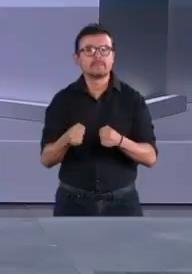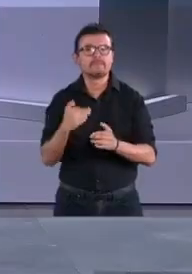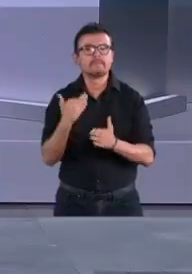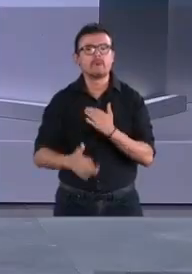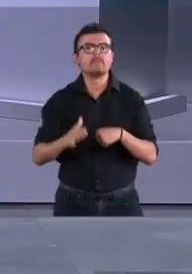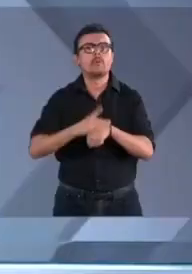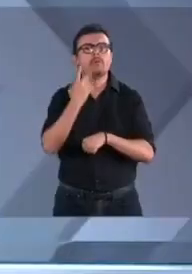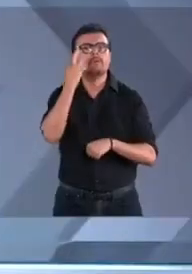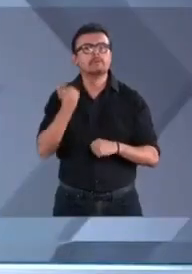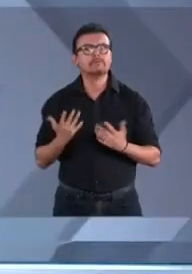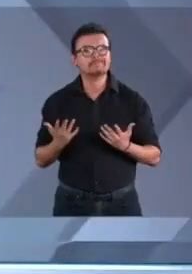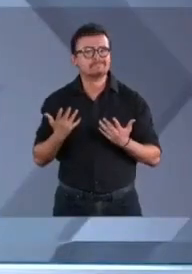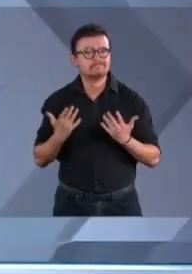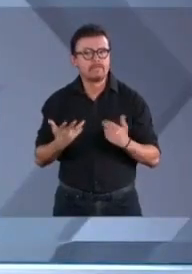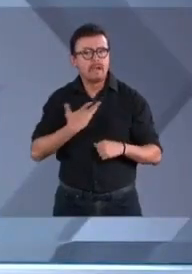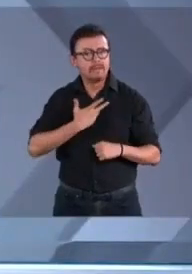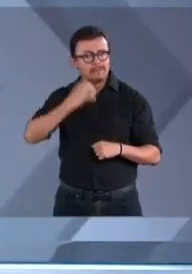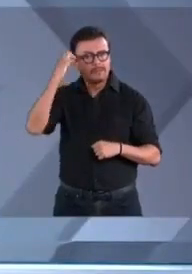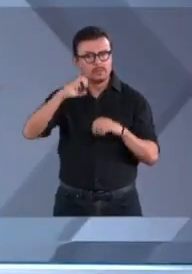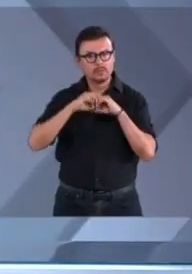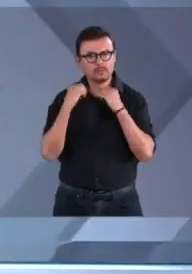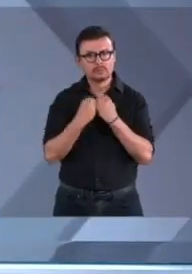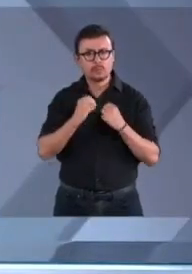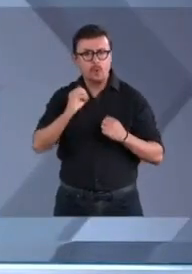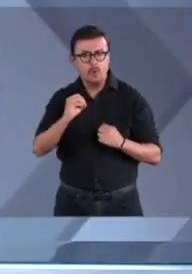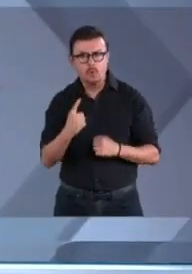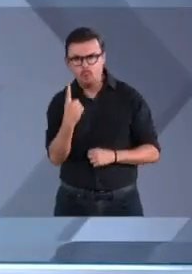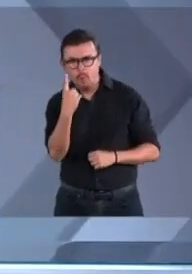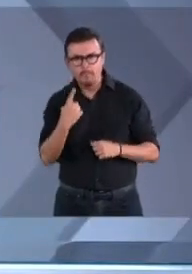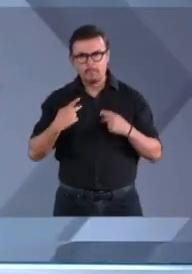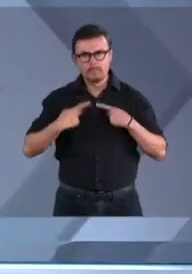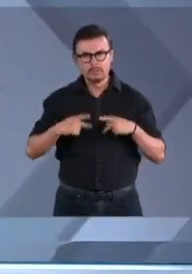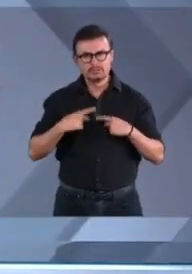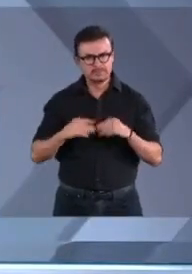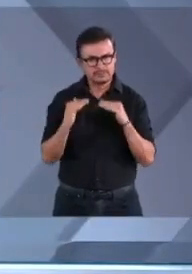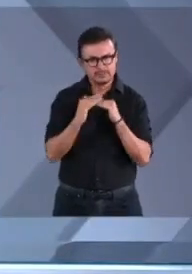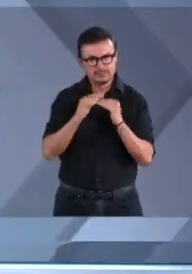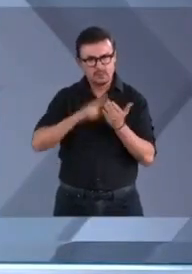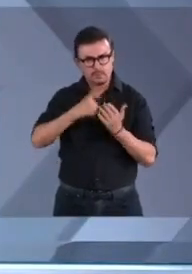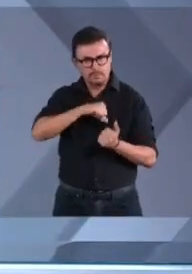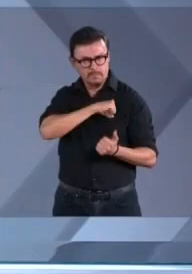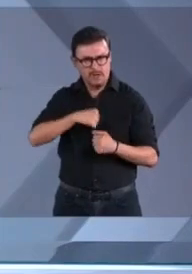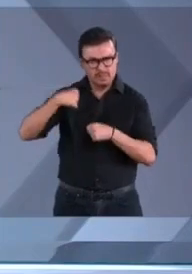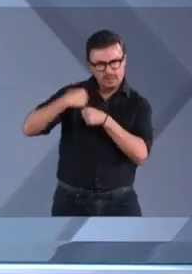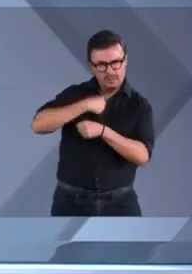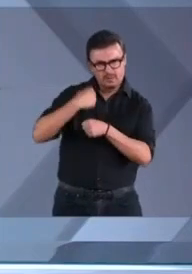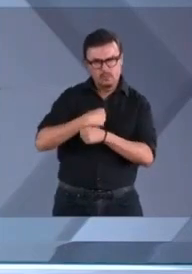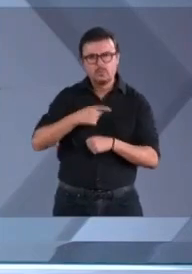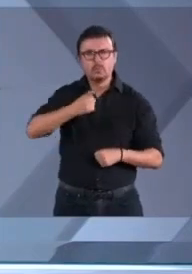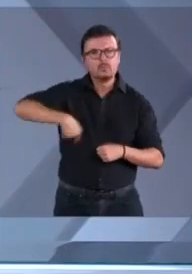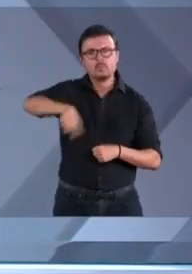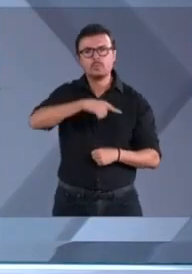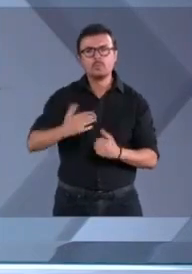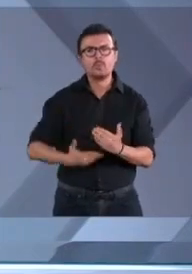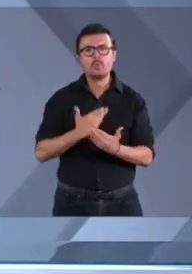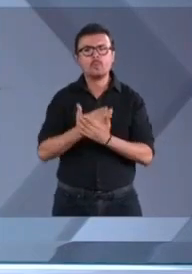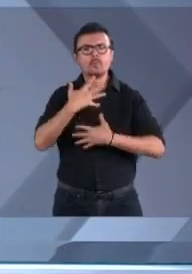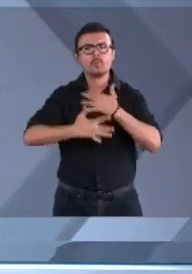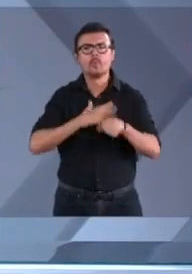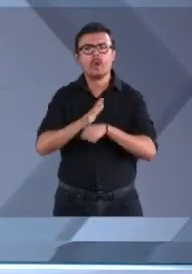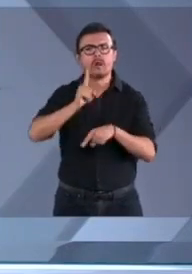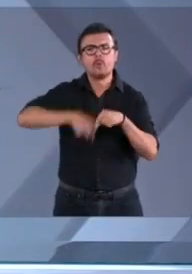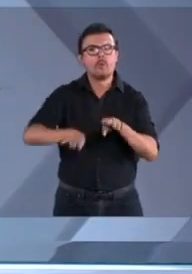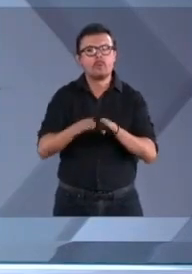cárteles transnacionales o bien por una persona que habita en nuestra propia casa. Además de sus propuestas de prevención de la violencia, les pediría sumar a la